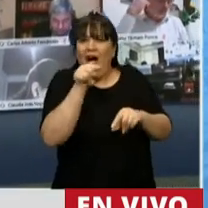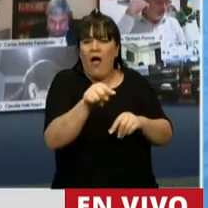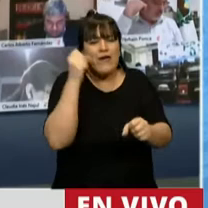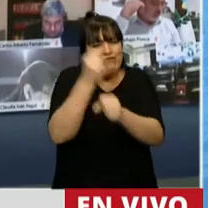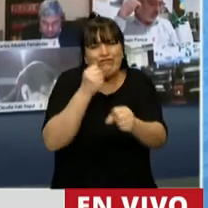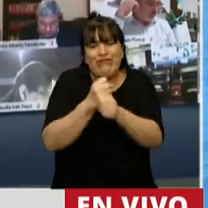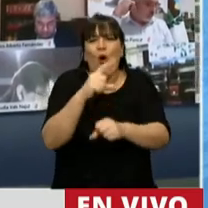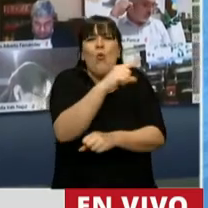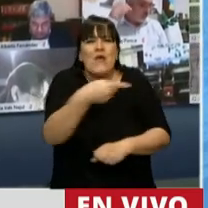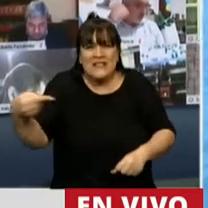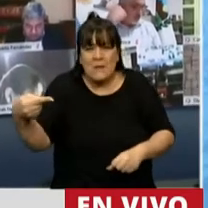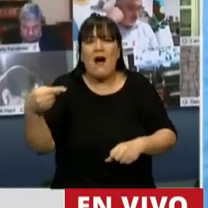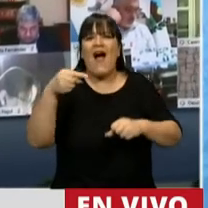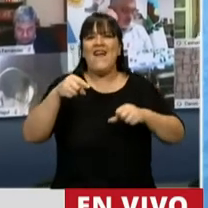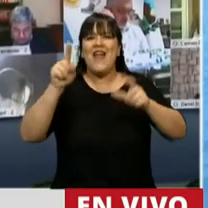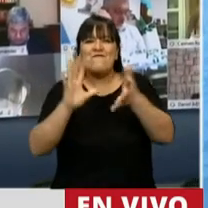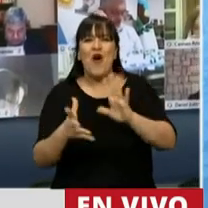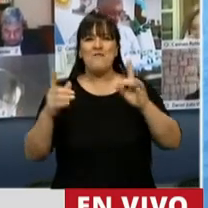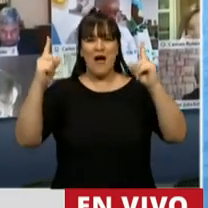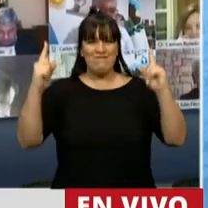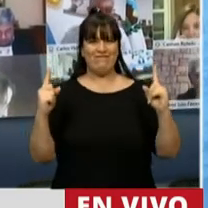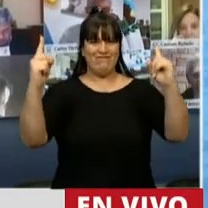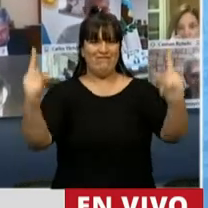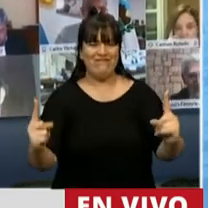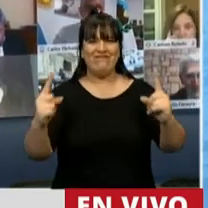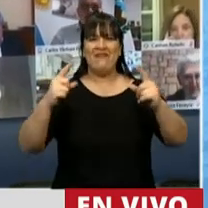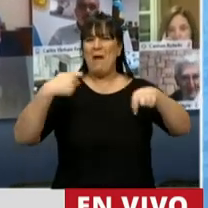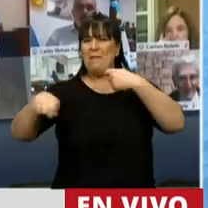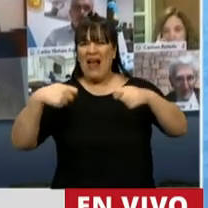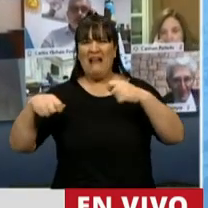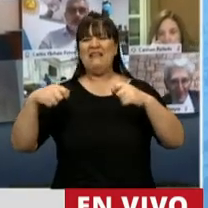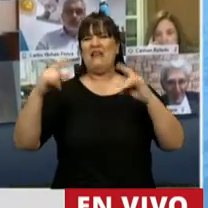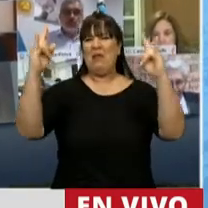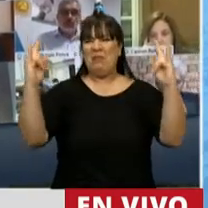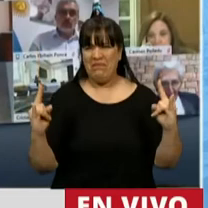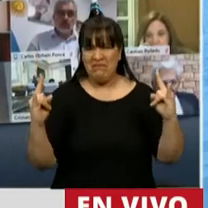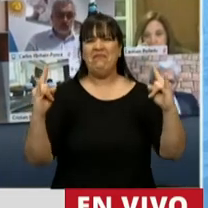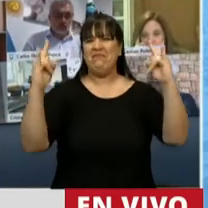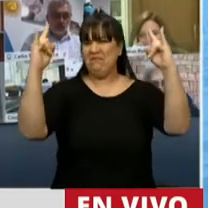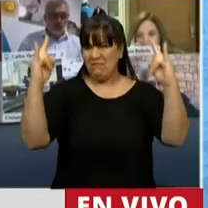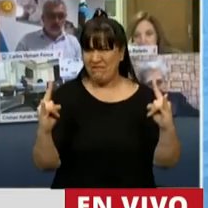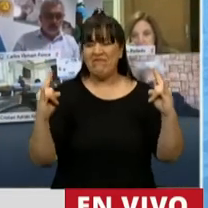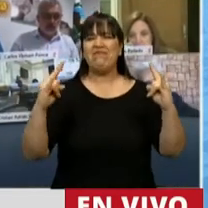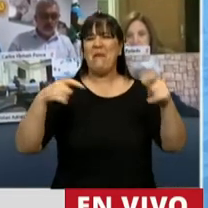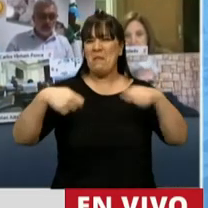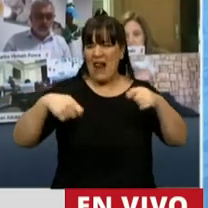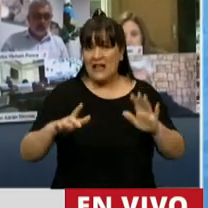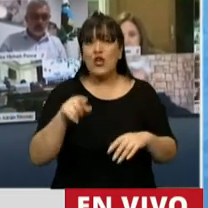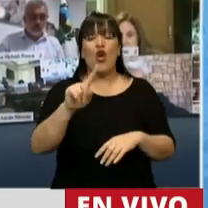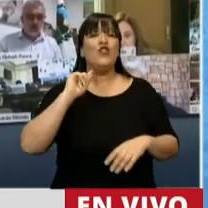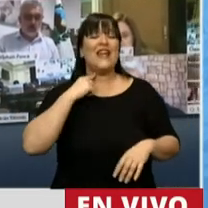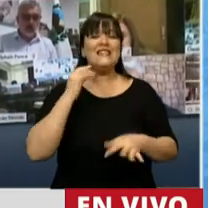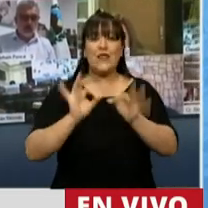de una semana en donde los postes de la cancha eran unos plásticos que habíamos llevado en el avión. Y así ocurrió el día 13 de